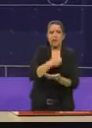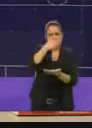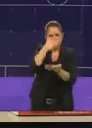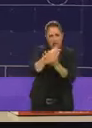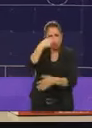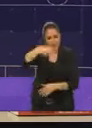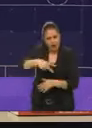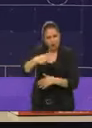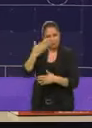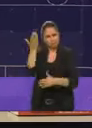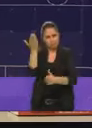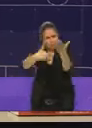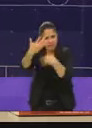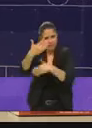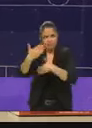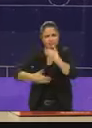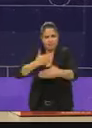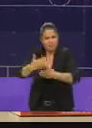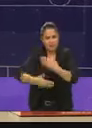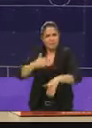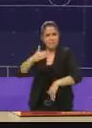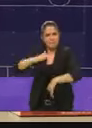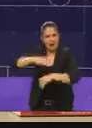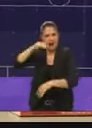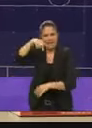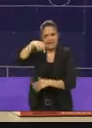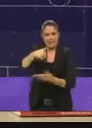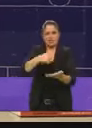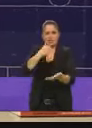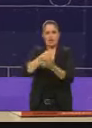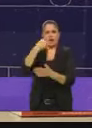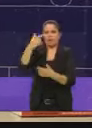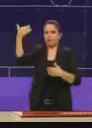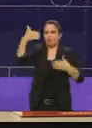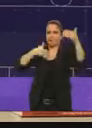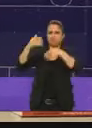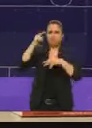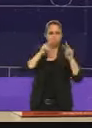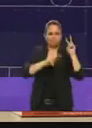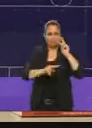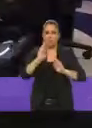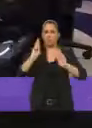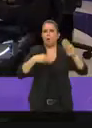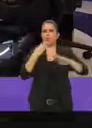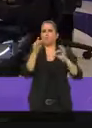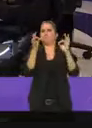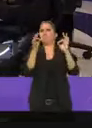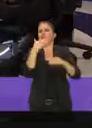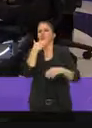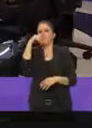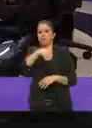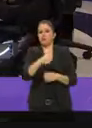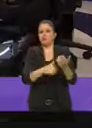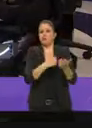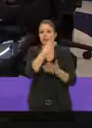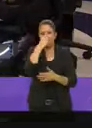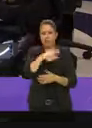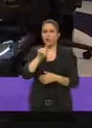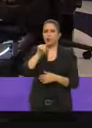en el mundo y más mundo en la Ciudad de México Candidato Taboada levantó la mano